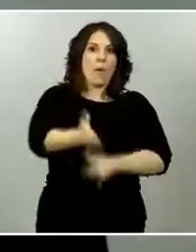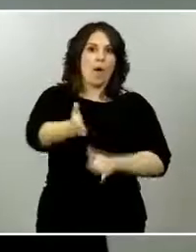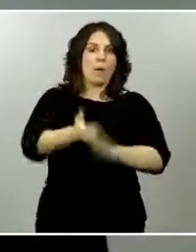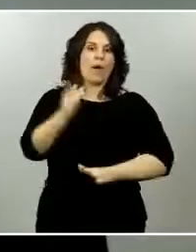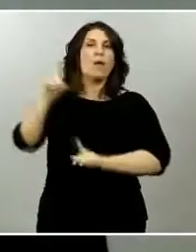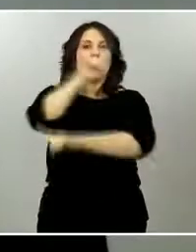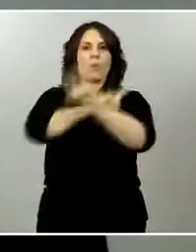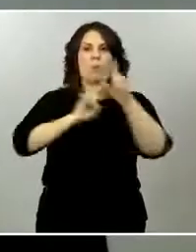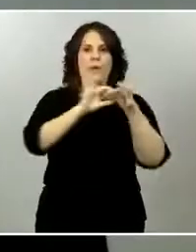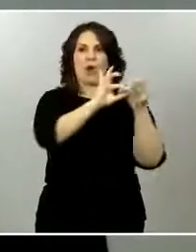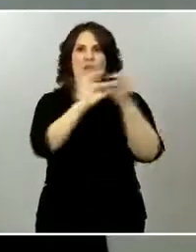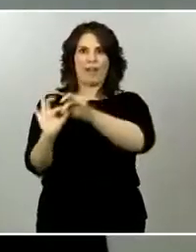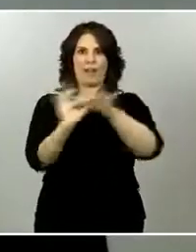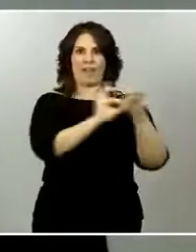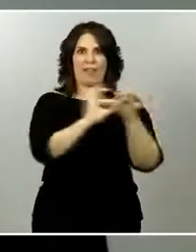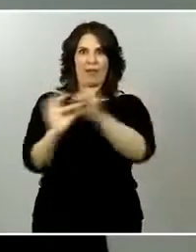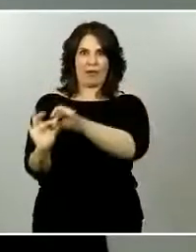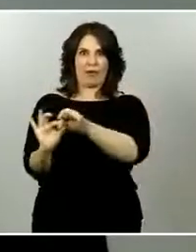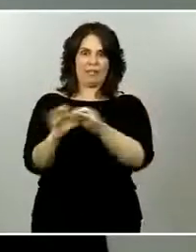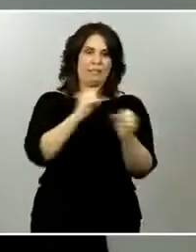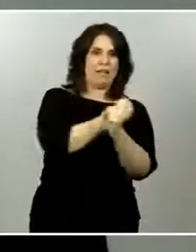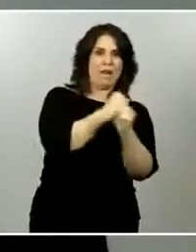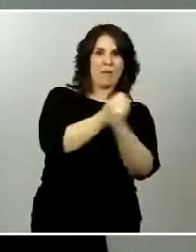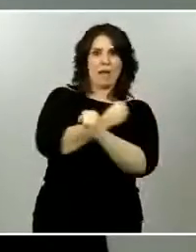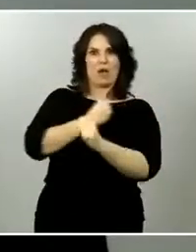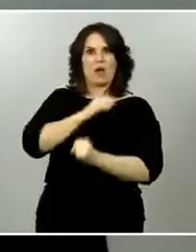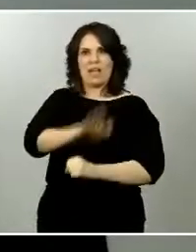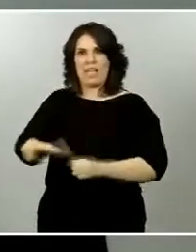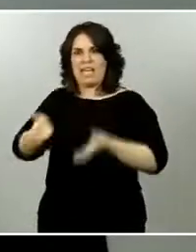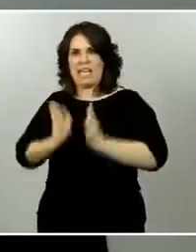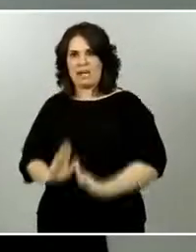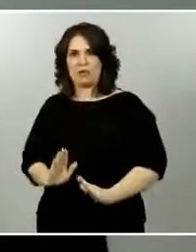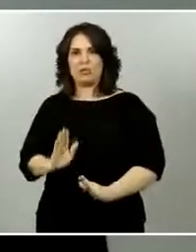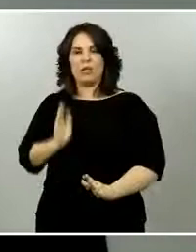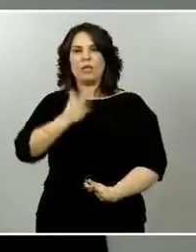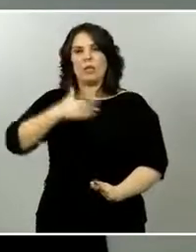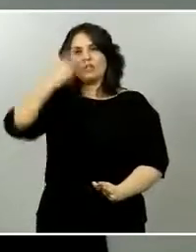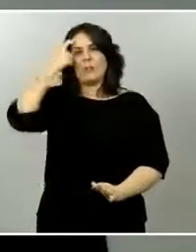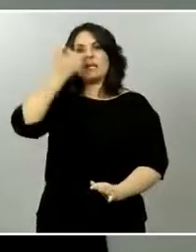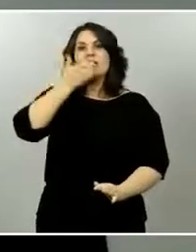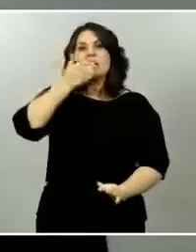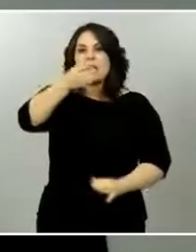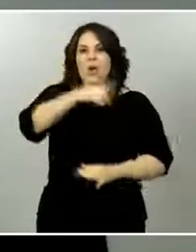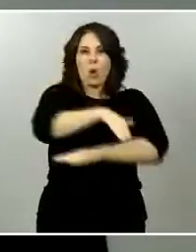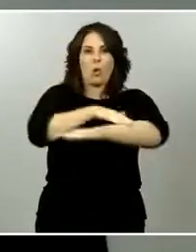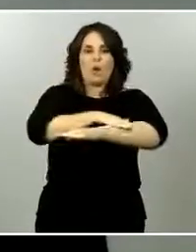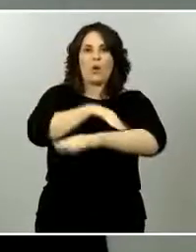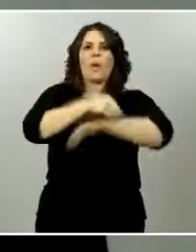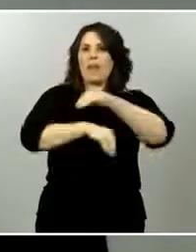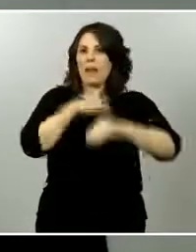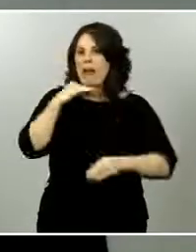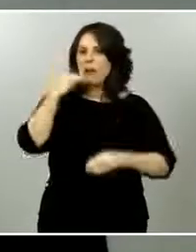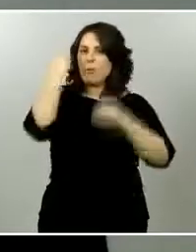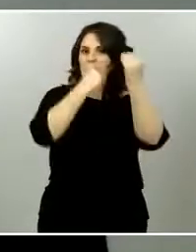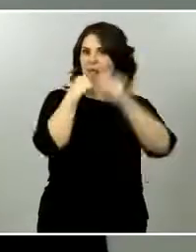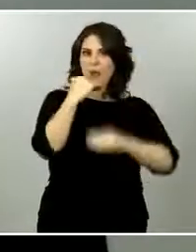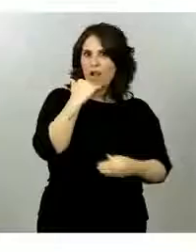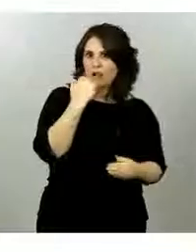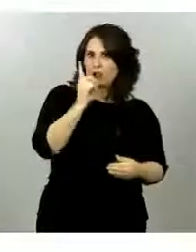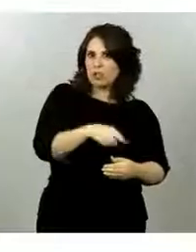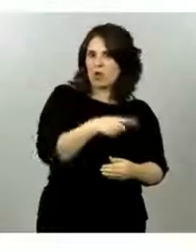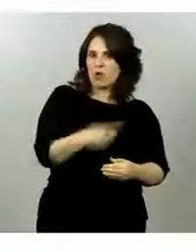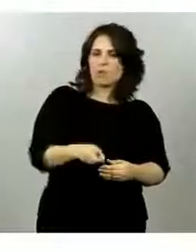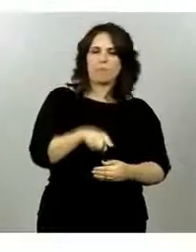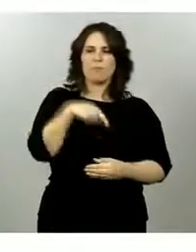colegios permanecerán cerrados y muchas familias se van a enfrentar, si no lo están ya, a problemas de conciliación. Quería saber si el Gobierno